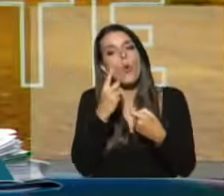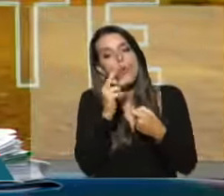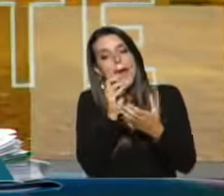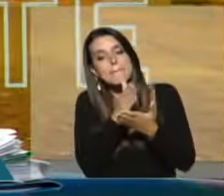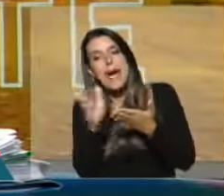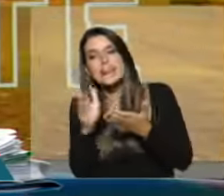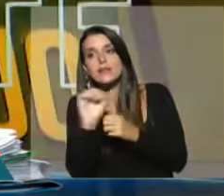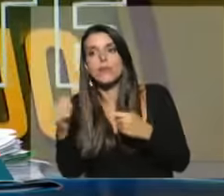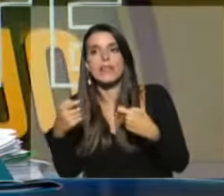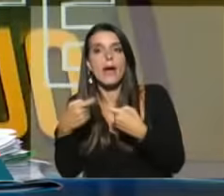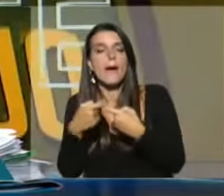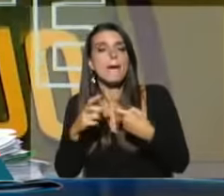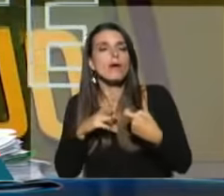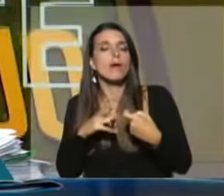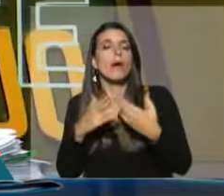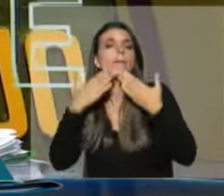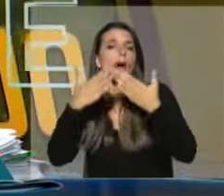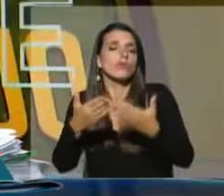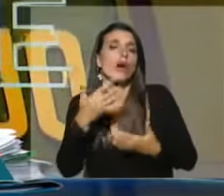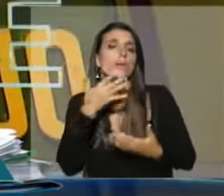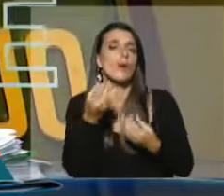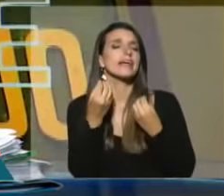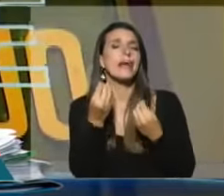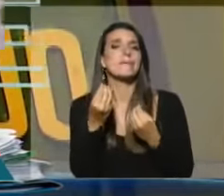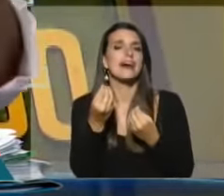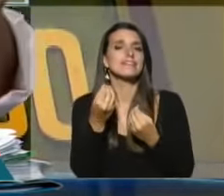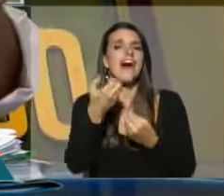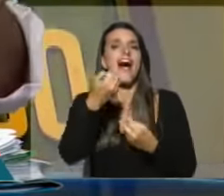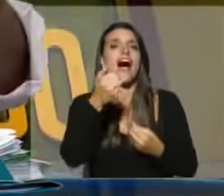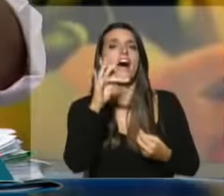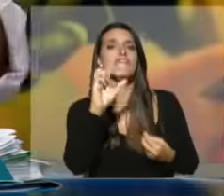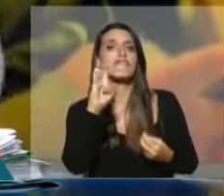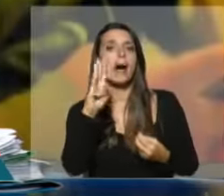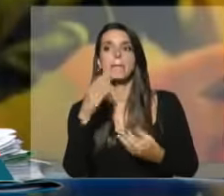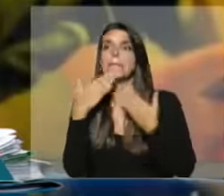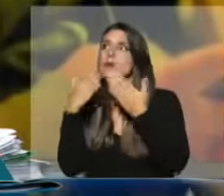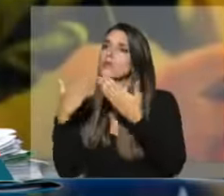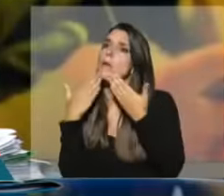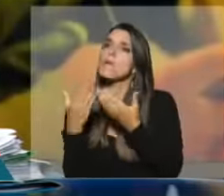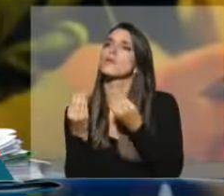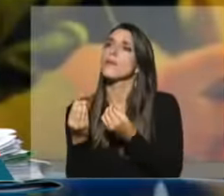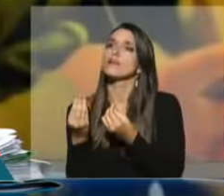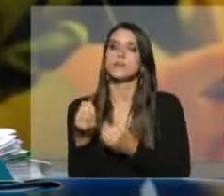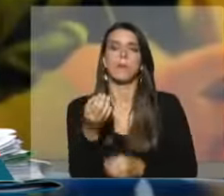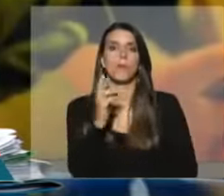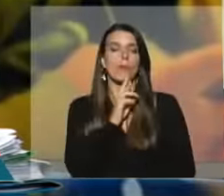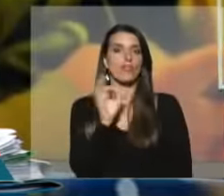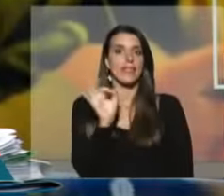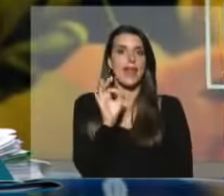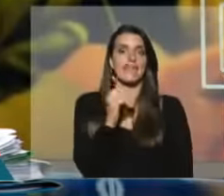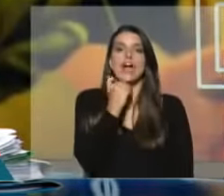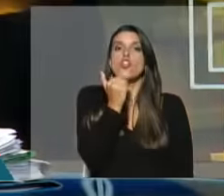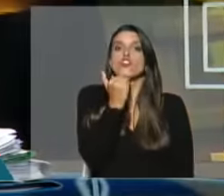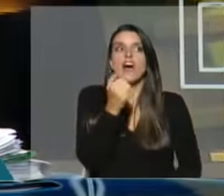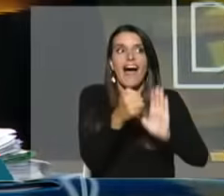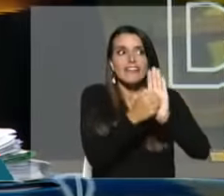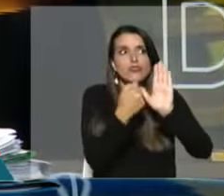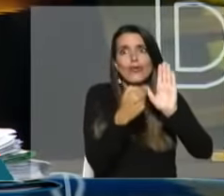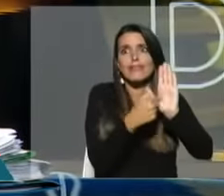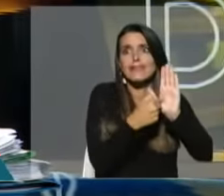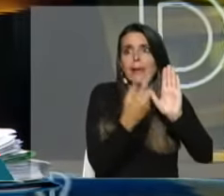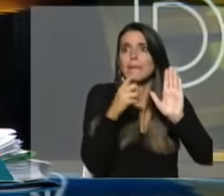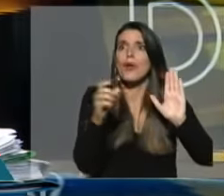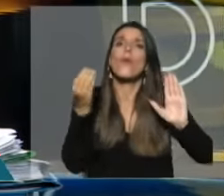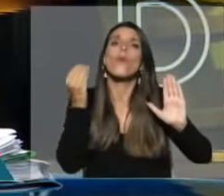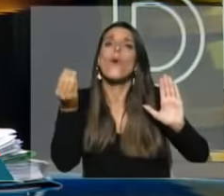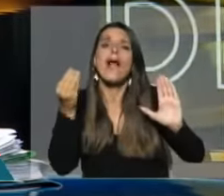Hemos preguntado una y otra vez qué pasa con República FAP y nadie contesta. O sea, ponen un artículo y no saben cuáles son las